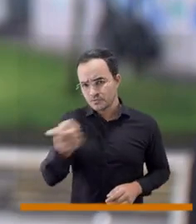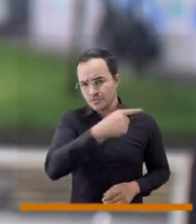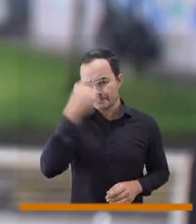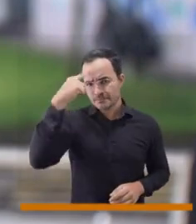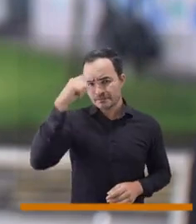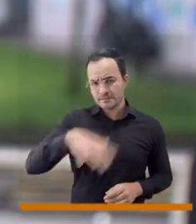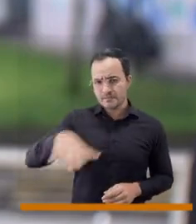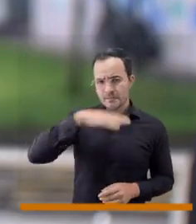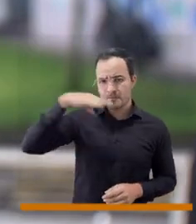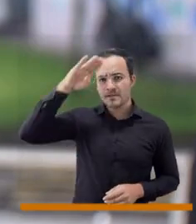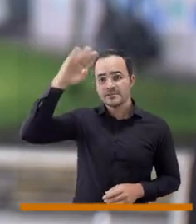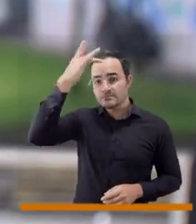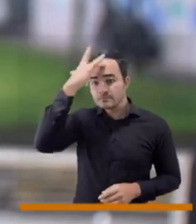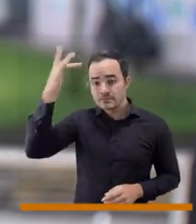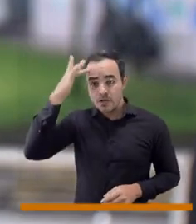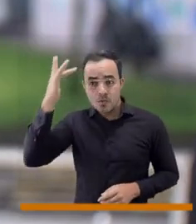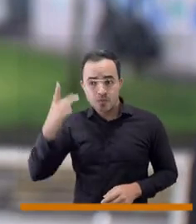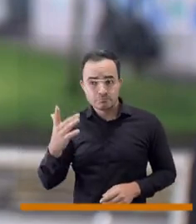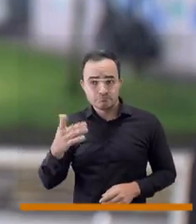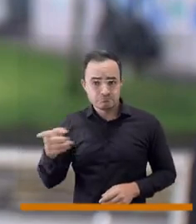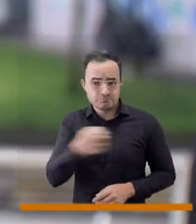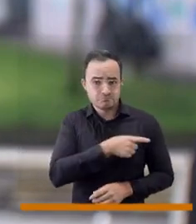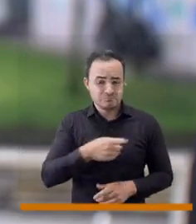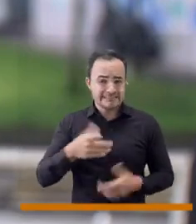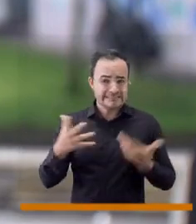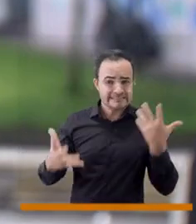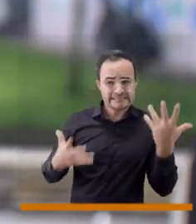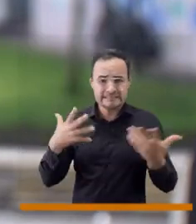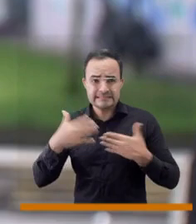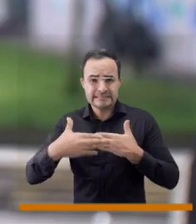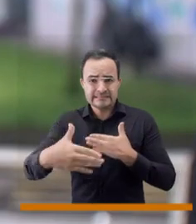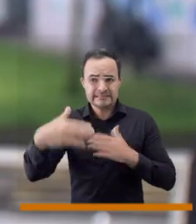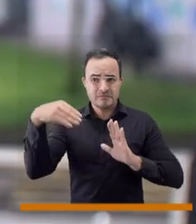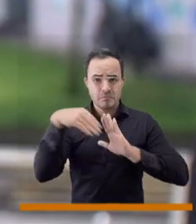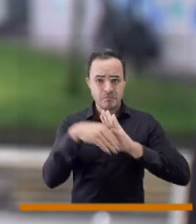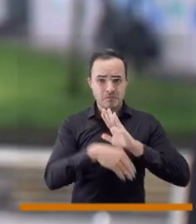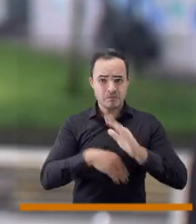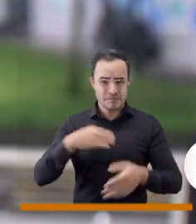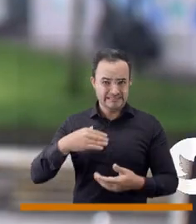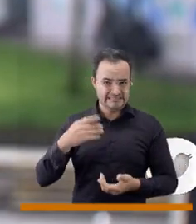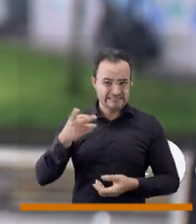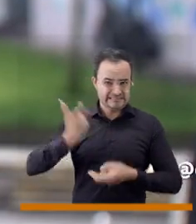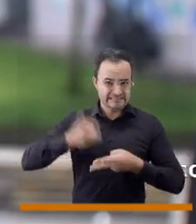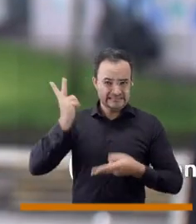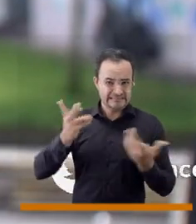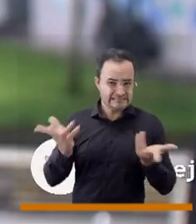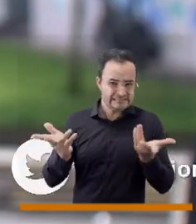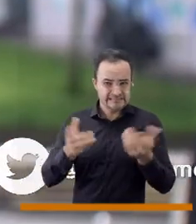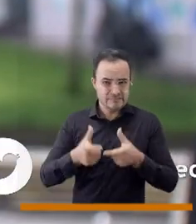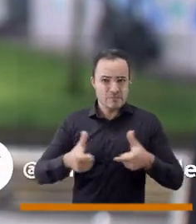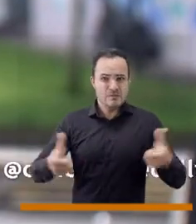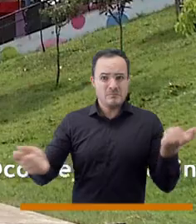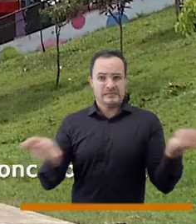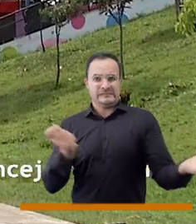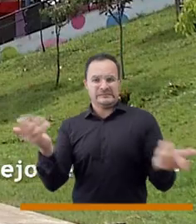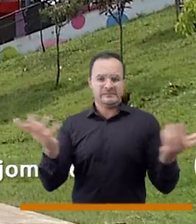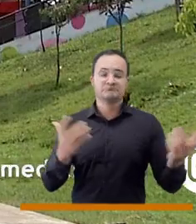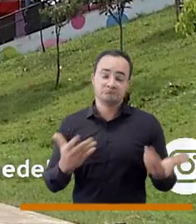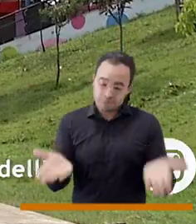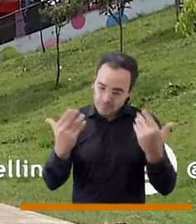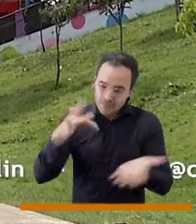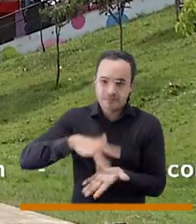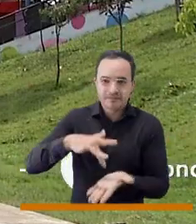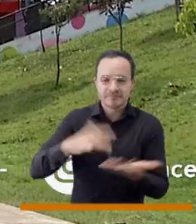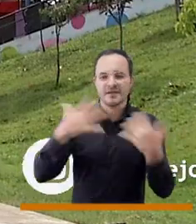es, ¿siente que la salud mental de Medellín está en riesgo? Recuerden participar a través de nuestras redes sociales en Instagram y Twitter